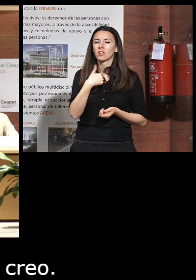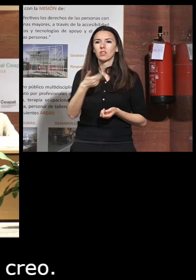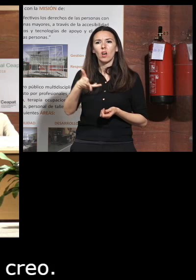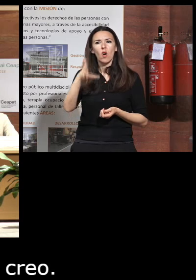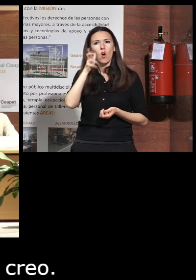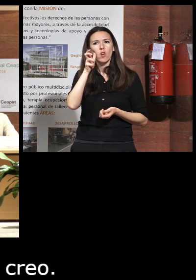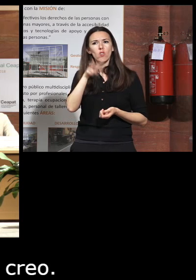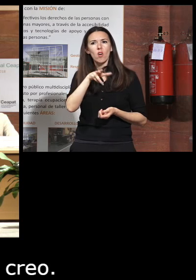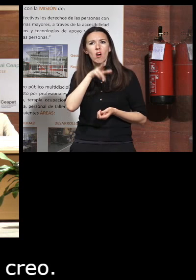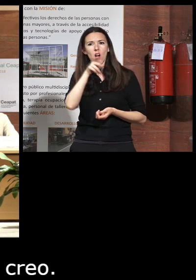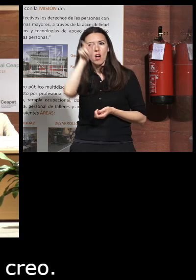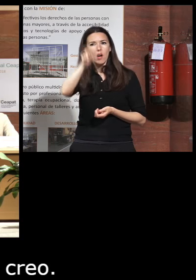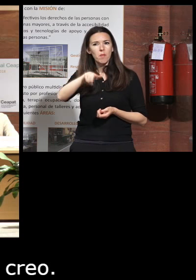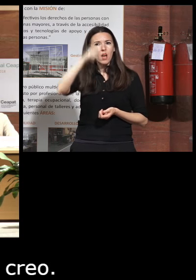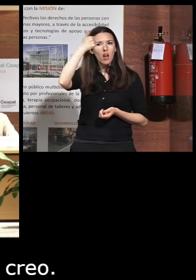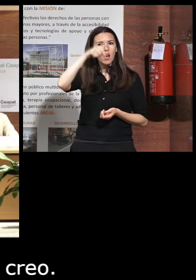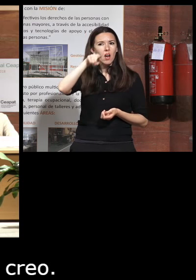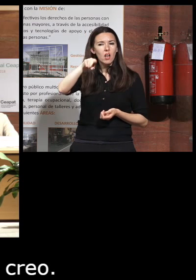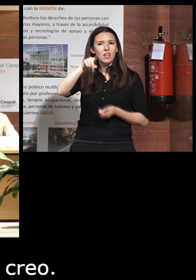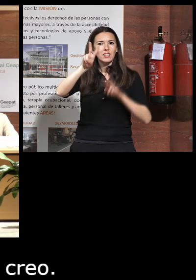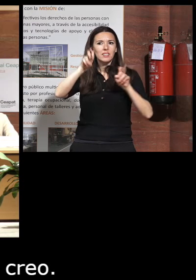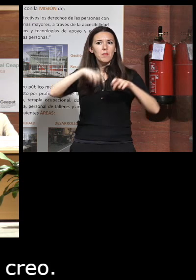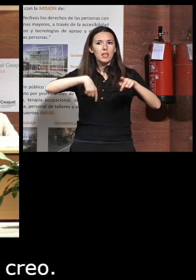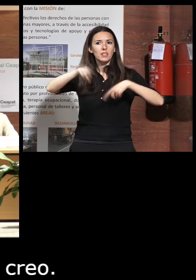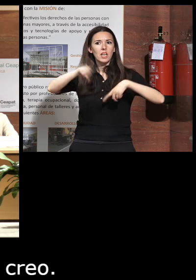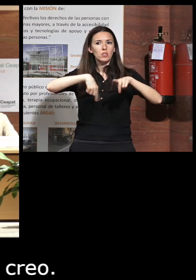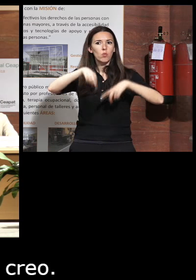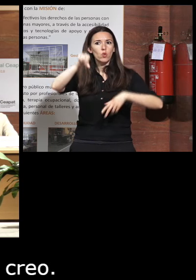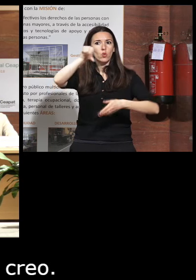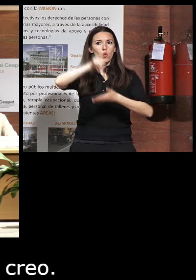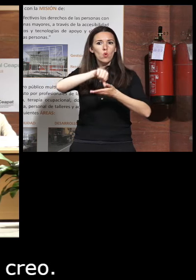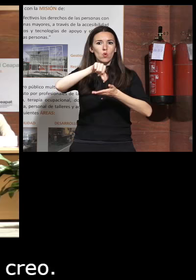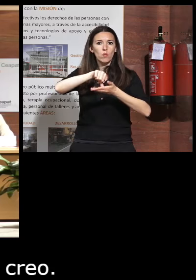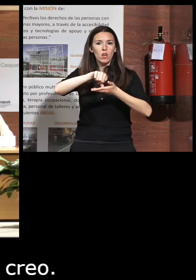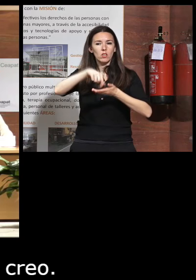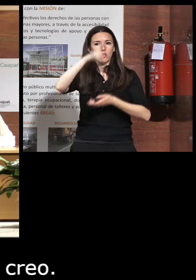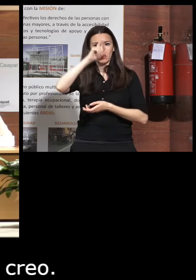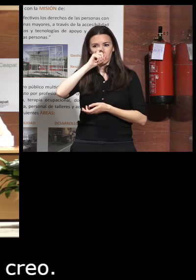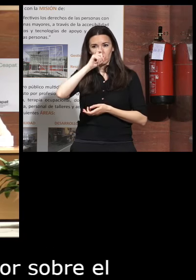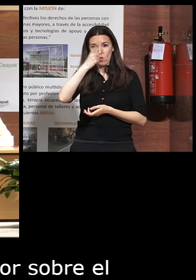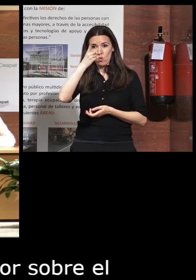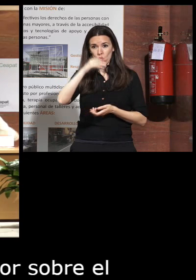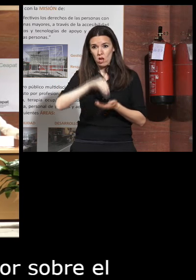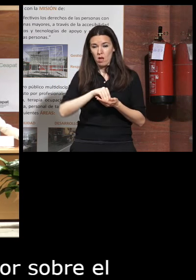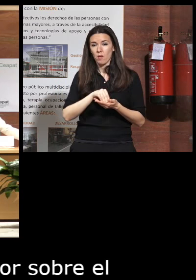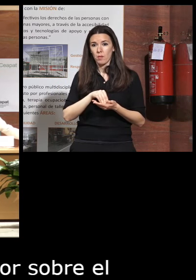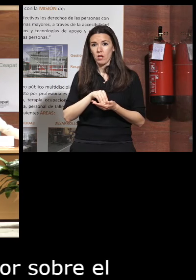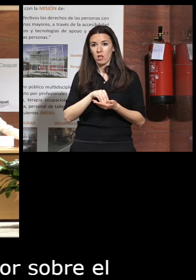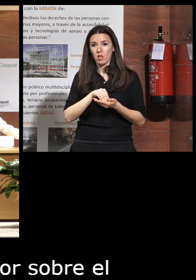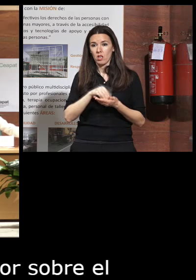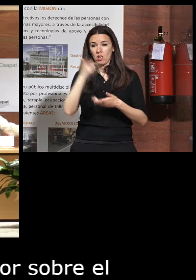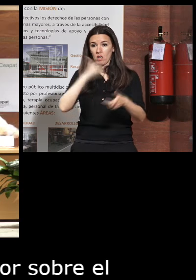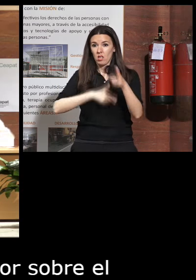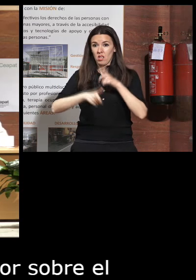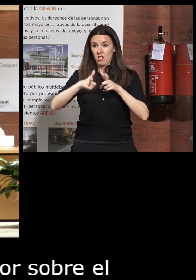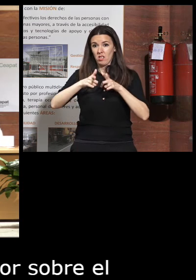oído hablar a este señor sobre el transporte urbano recuerdo una vez que viajé en